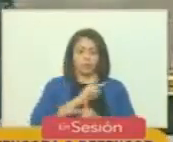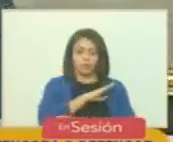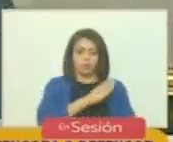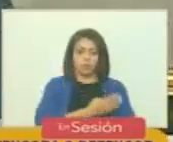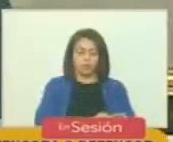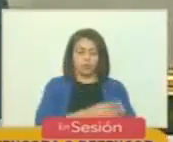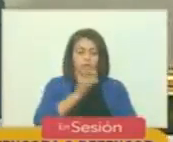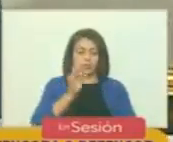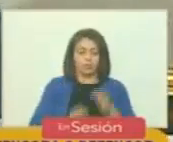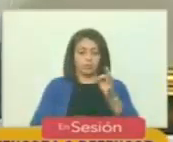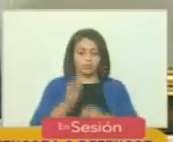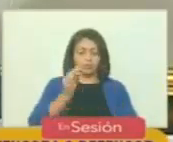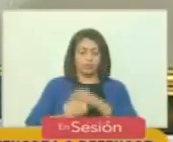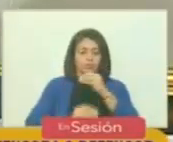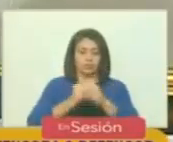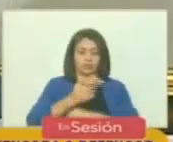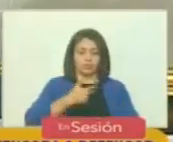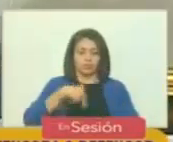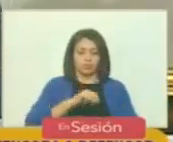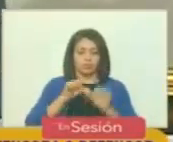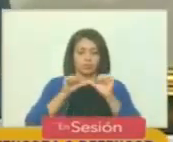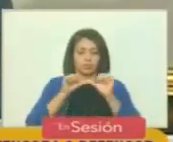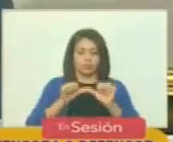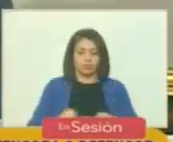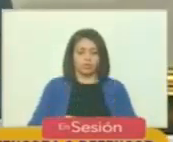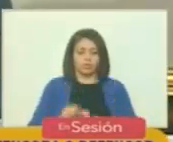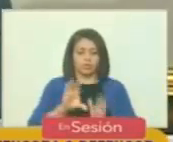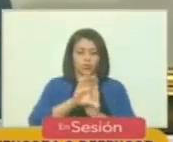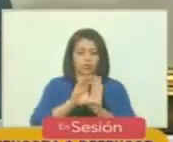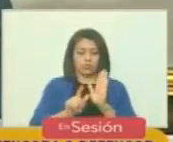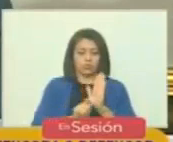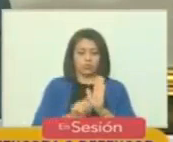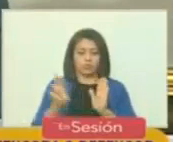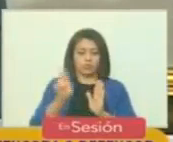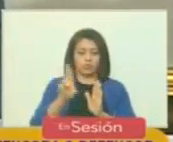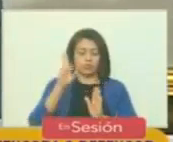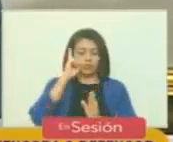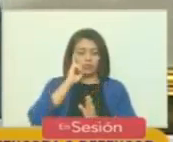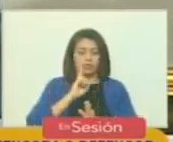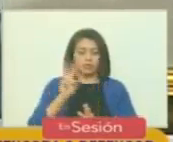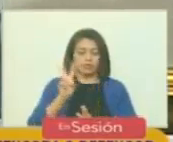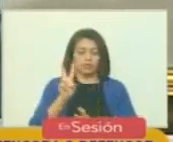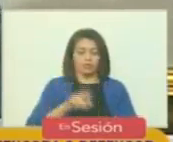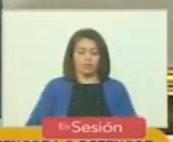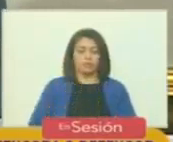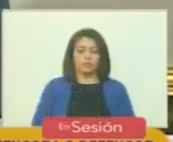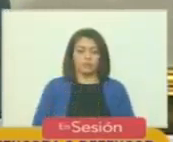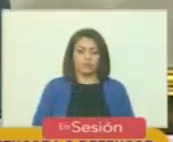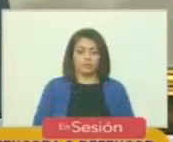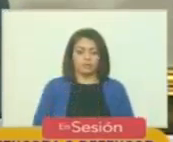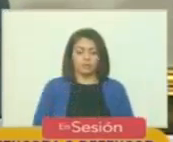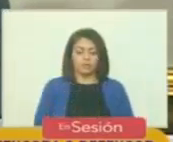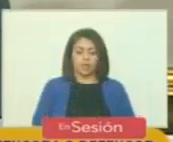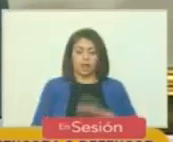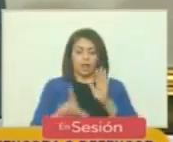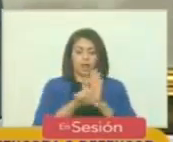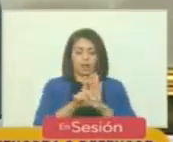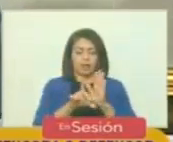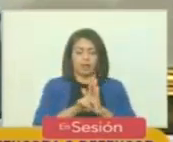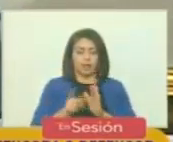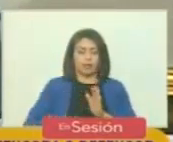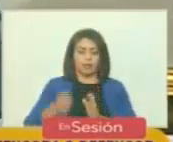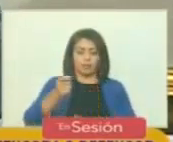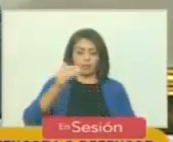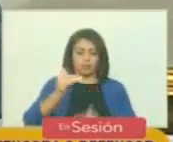Judicial basado en lo establecido en la Constitución de la República Bolivariana de Venezuela, en la Ley Orgánica del